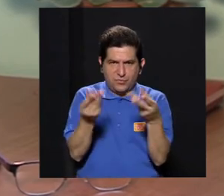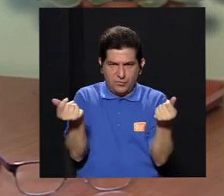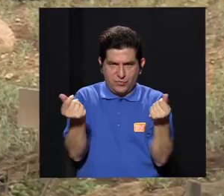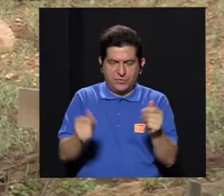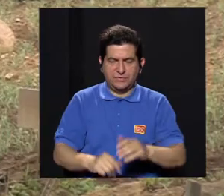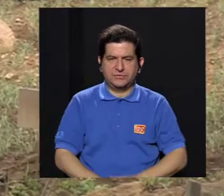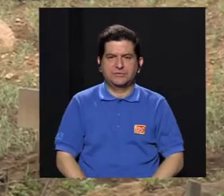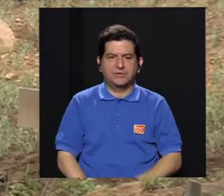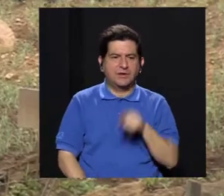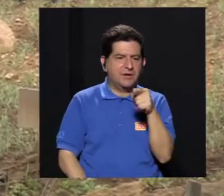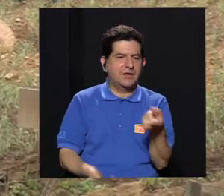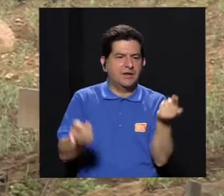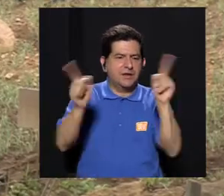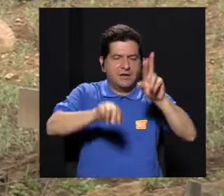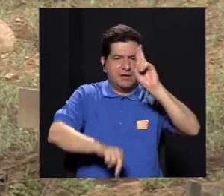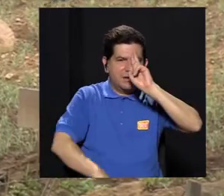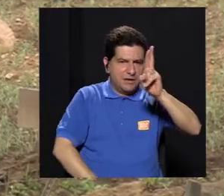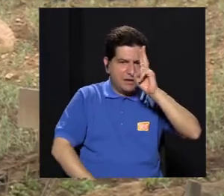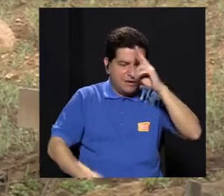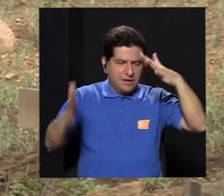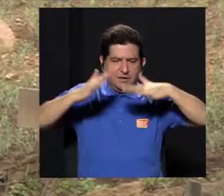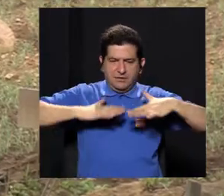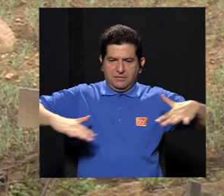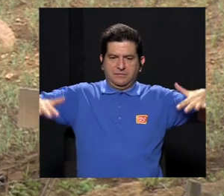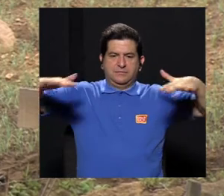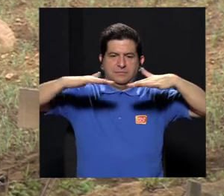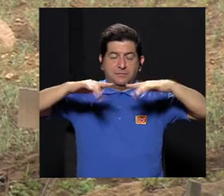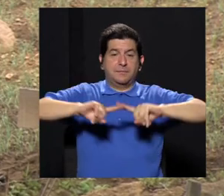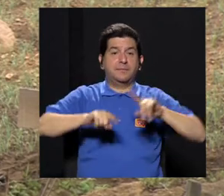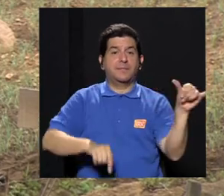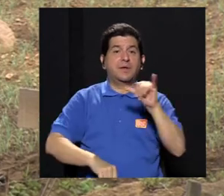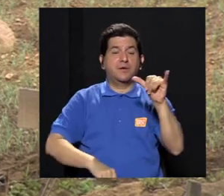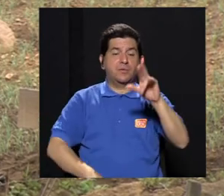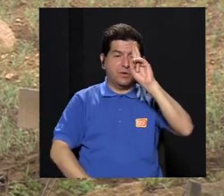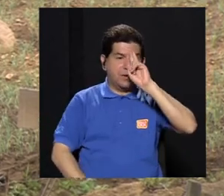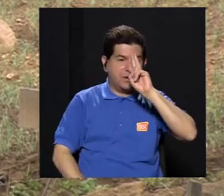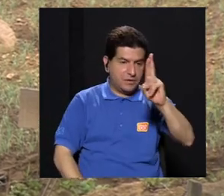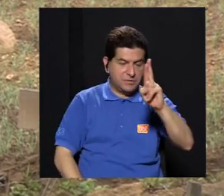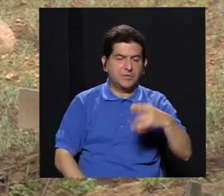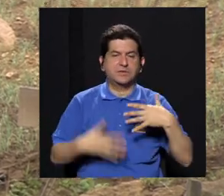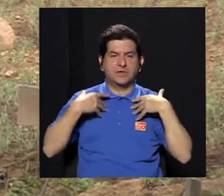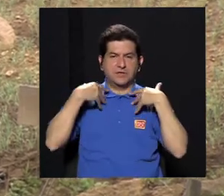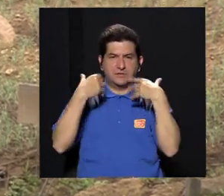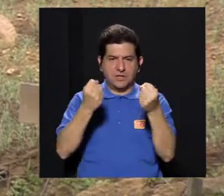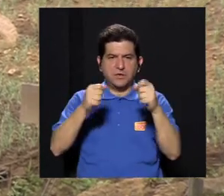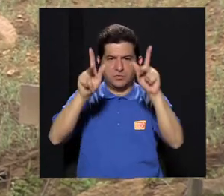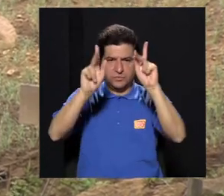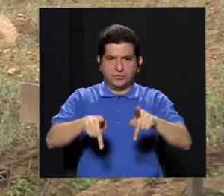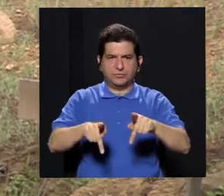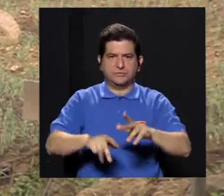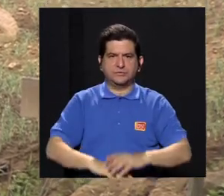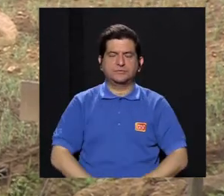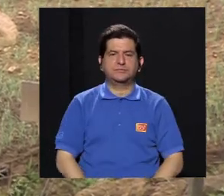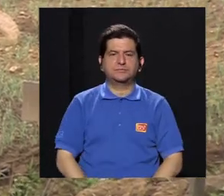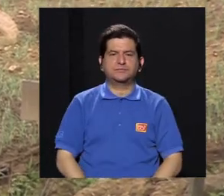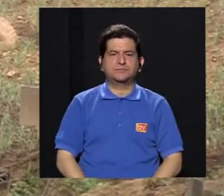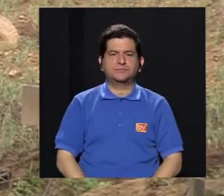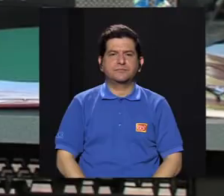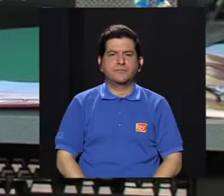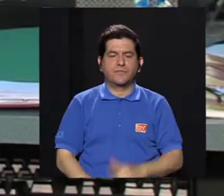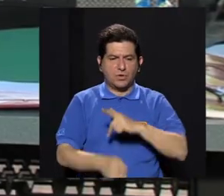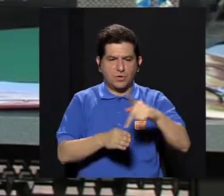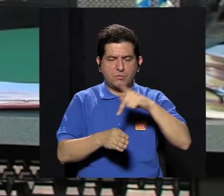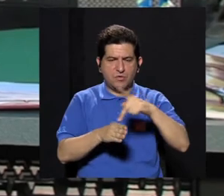formas de producción que sean respetuosas del ambiente, pero también respetuosas de la salud de las